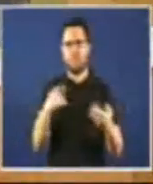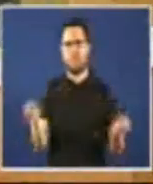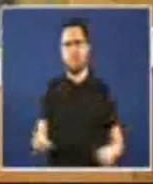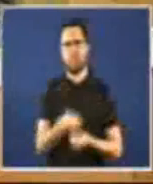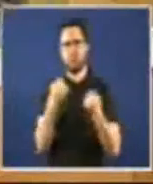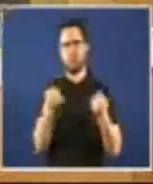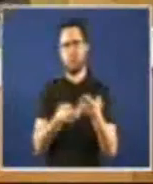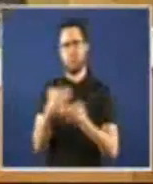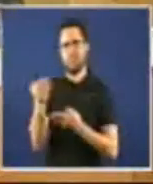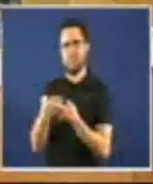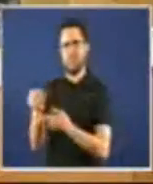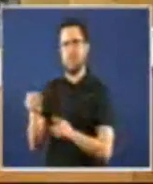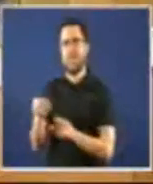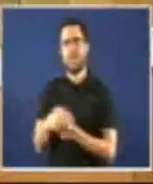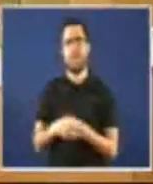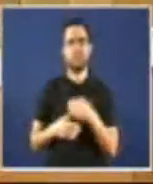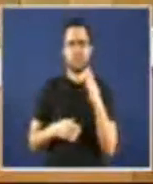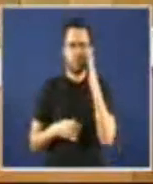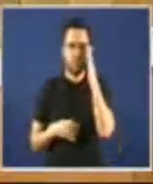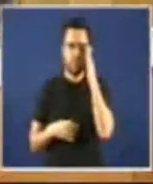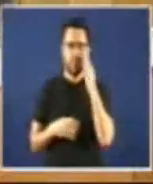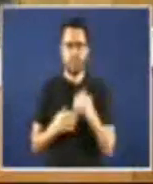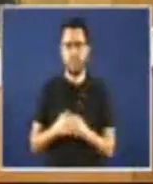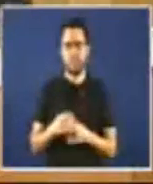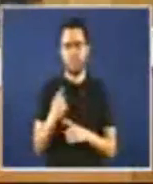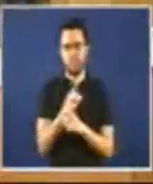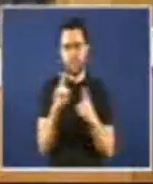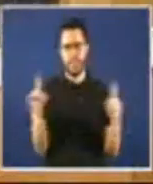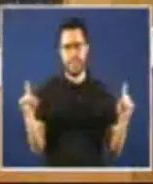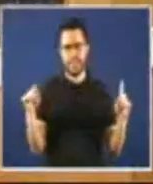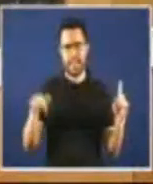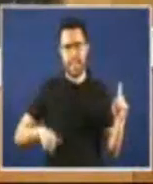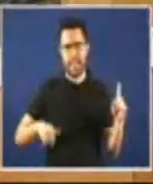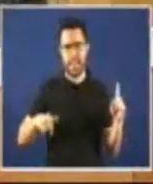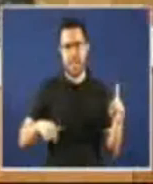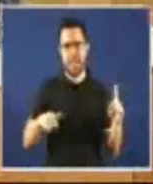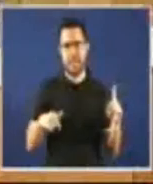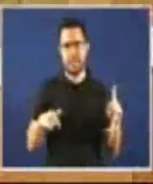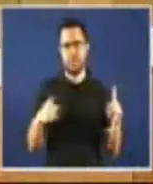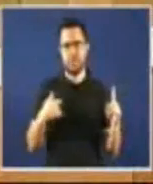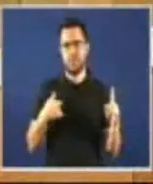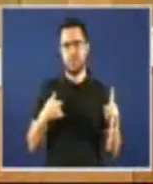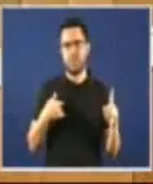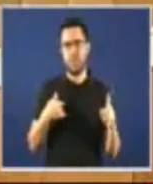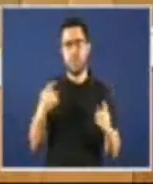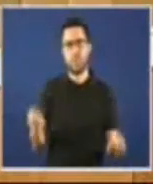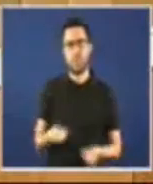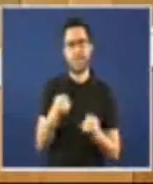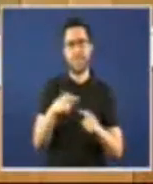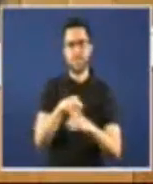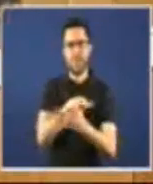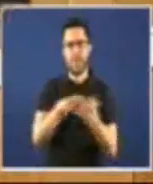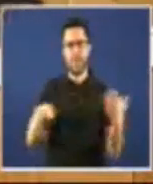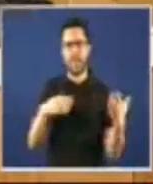lhe interesa. A vista deste ano mesmo, a vista destes dados, resulta indecente a propaganda da xunta que mandan afirmar